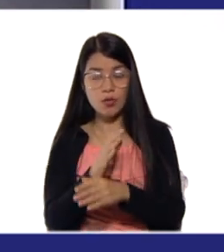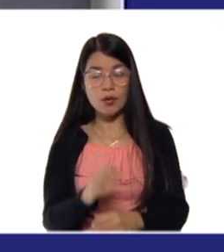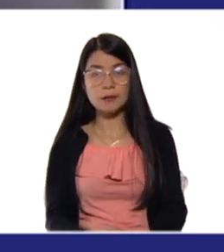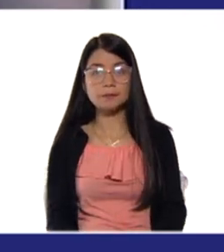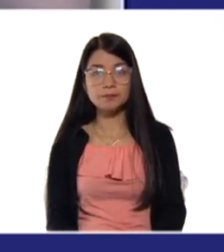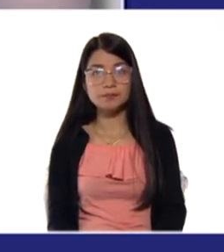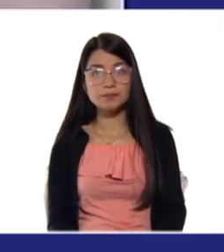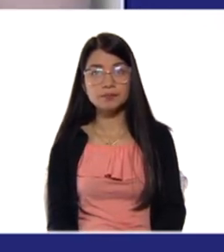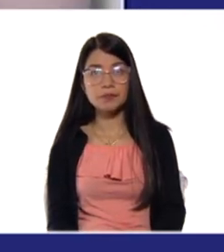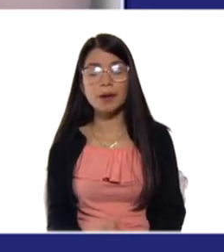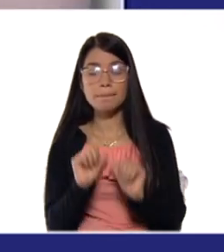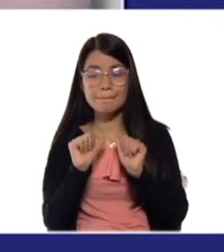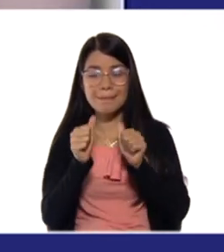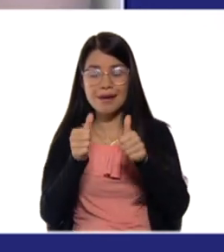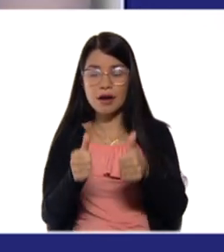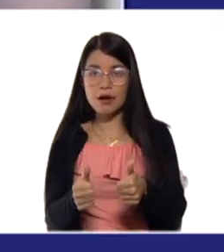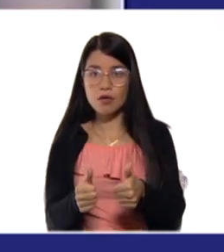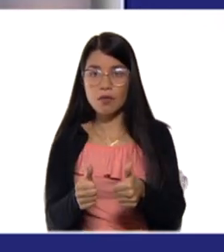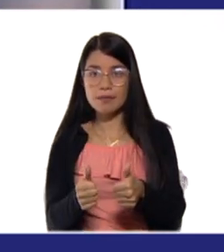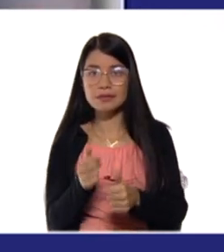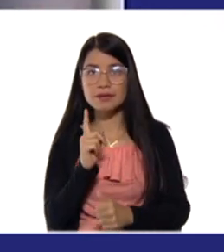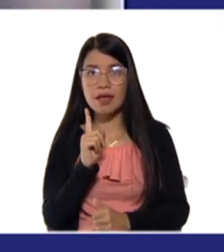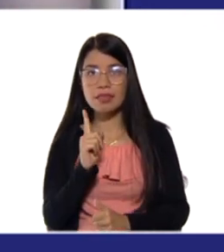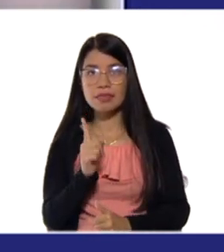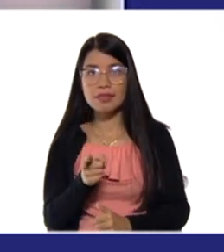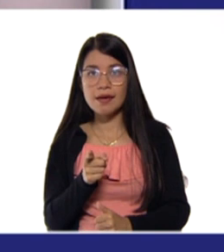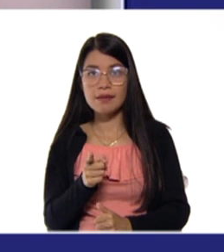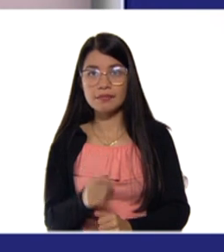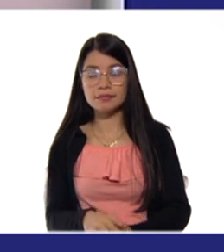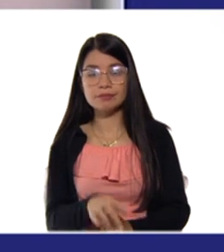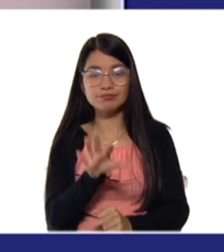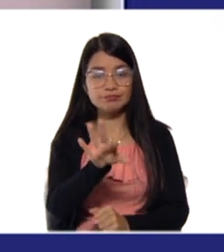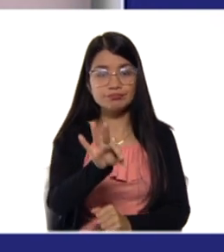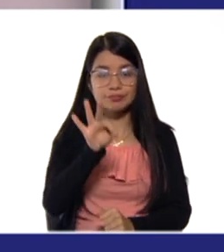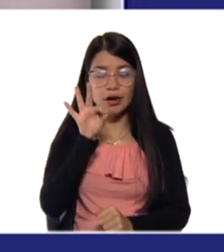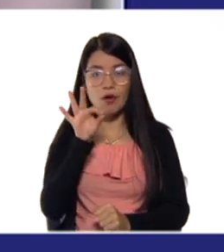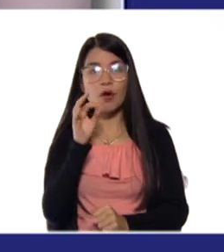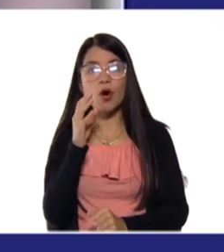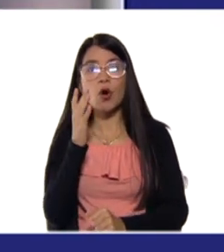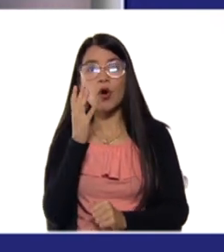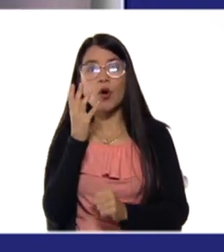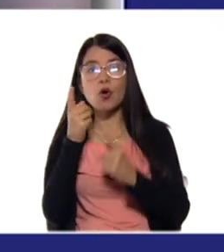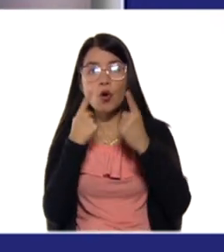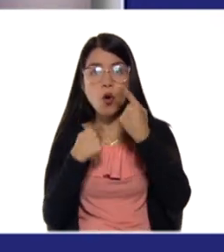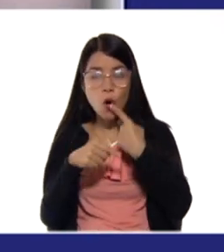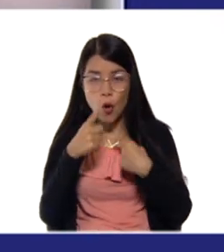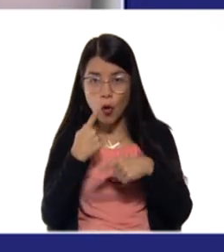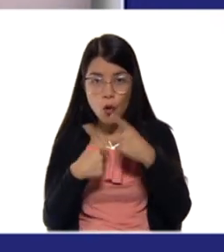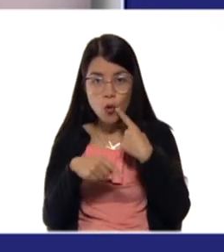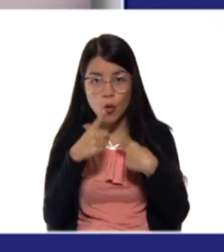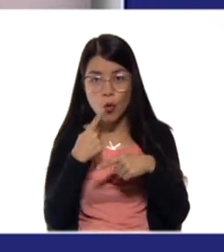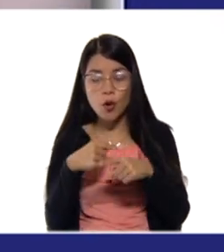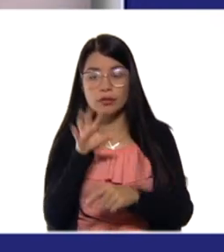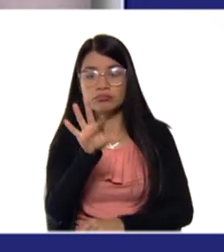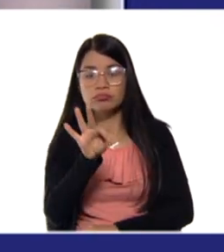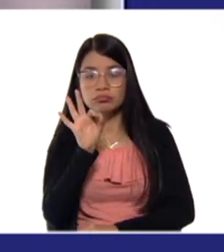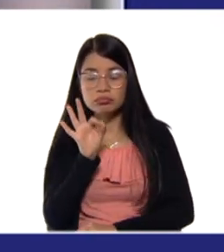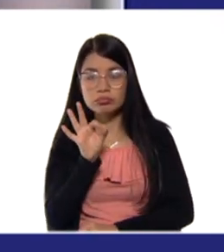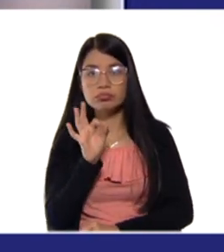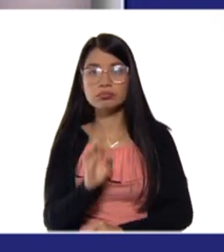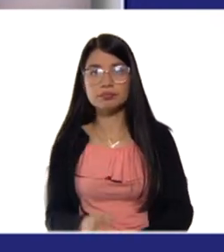comenzar, ellos tendrán que elegir un color de los tres que tenemos acá en el carro,